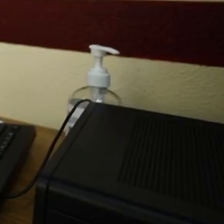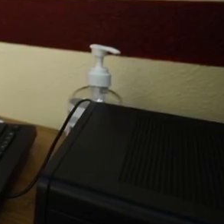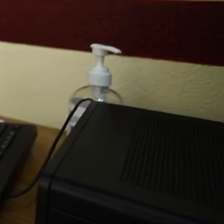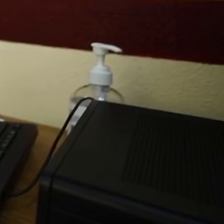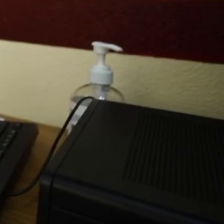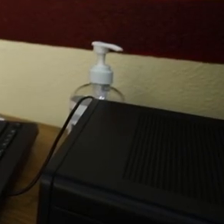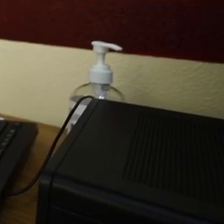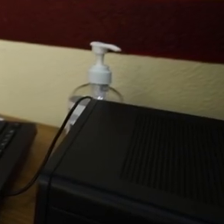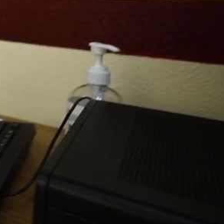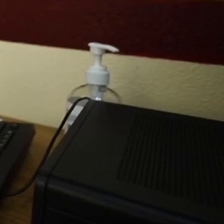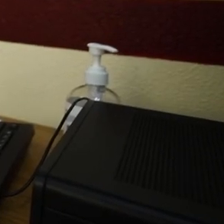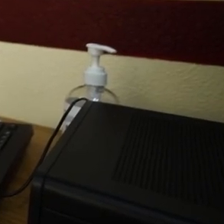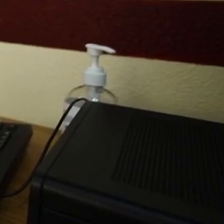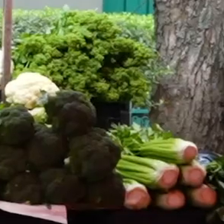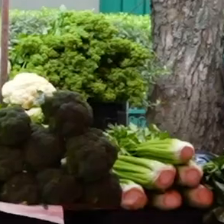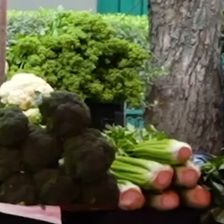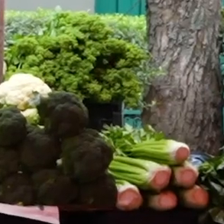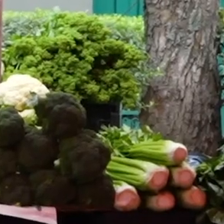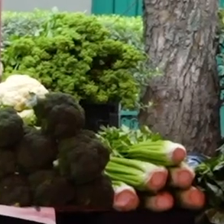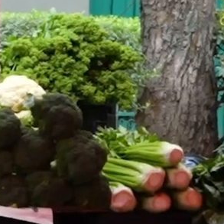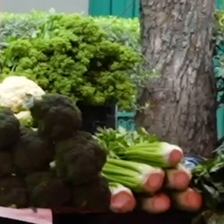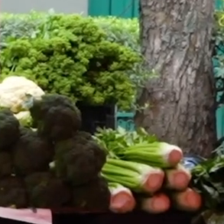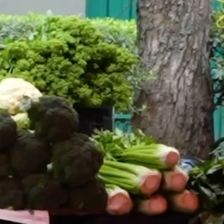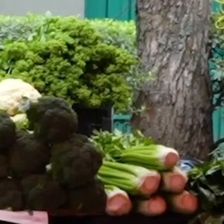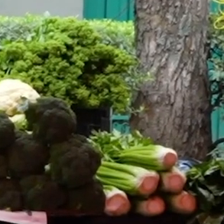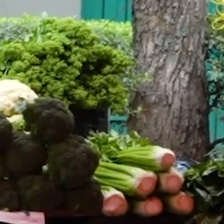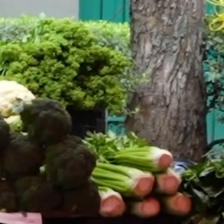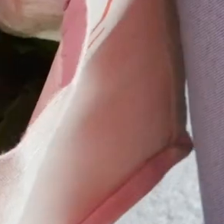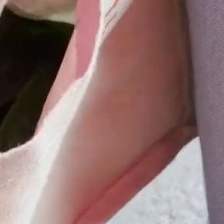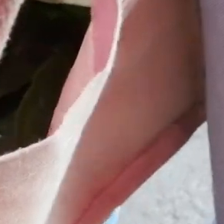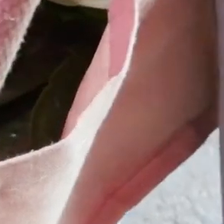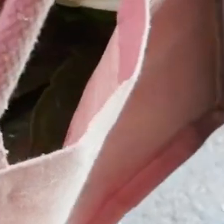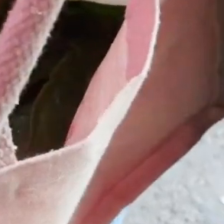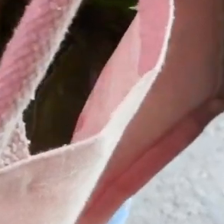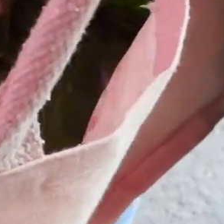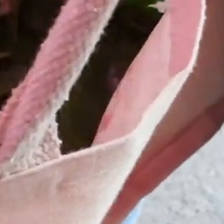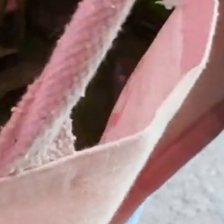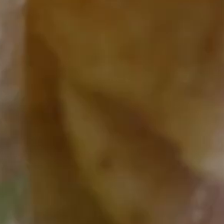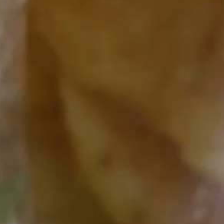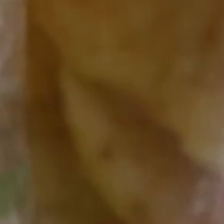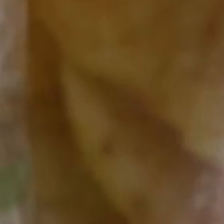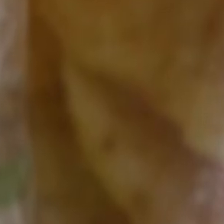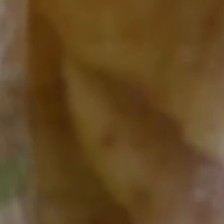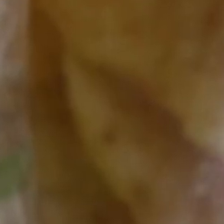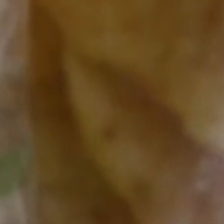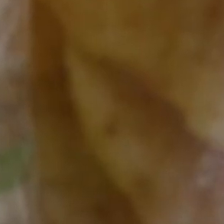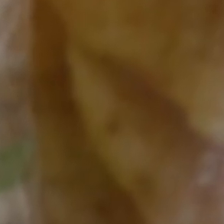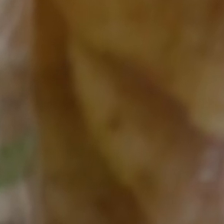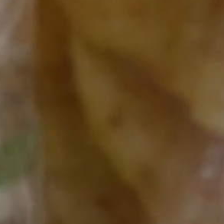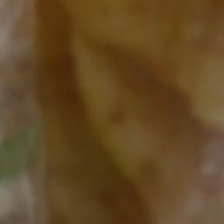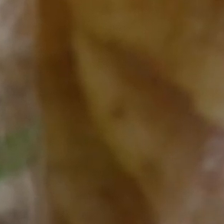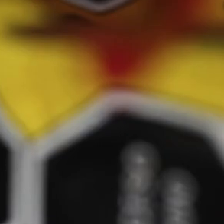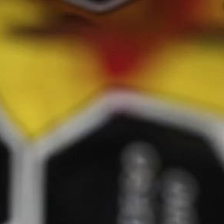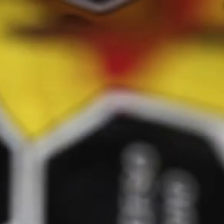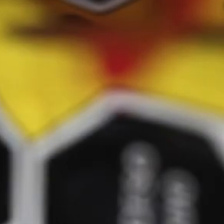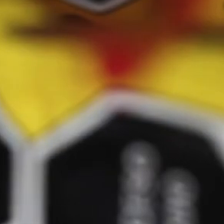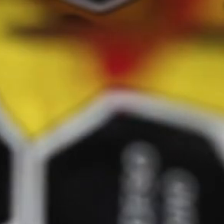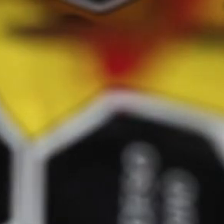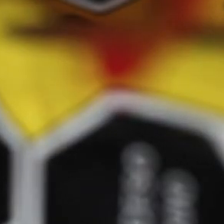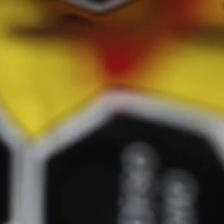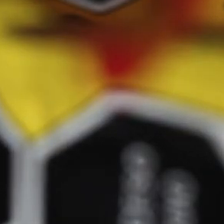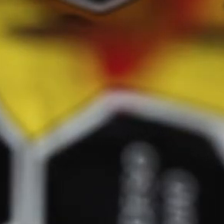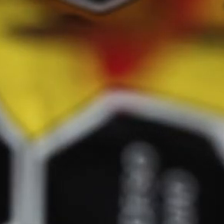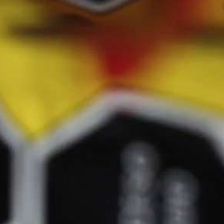cómo podemos prevenirla? Come frutas y verduras. Bájale a la sal, grasas saturadas, alcohol y